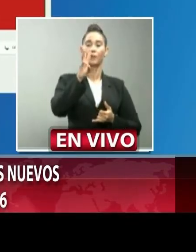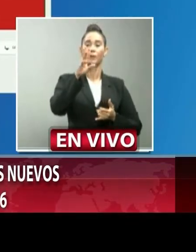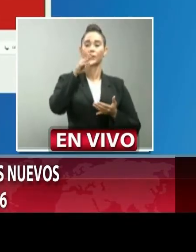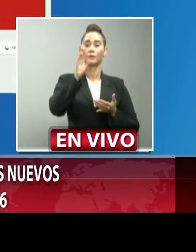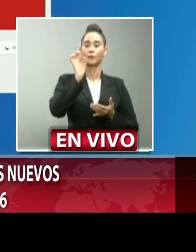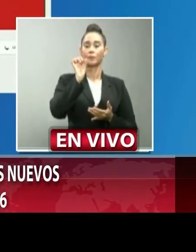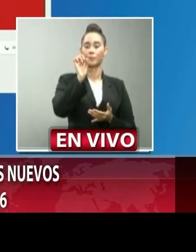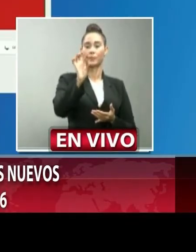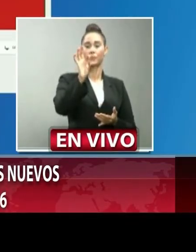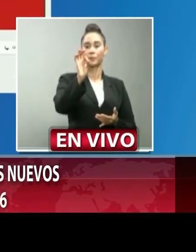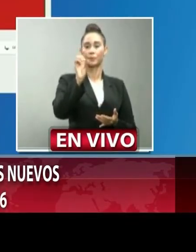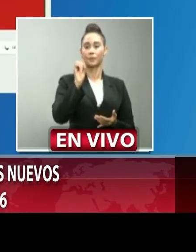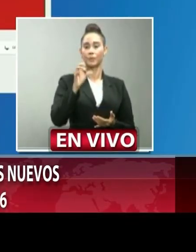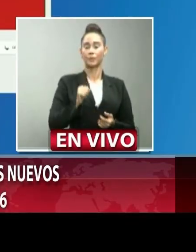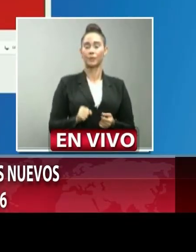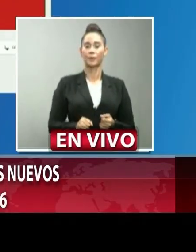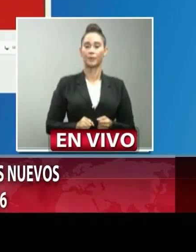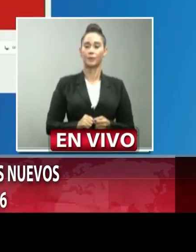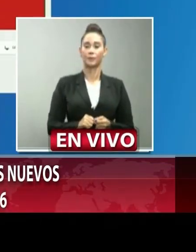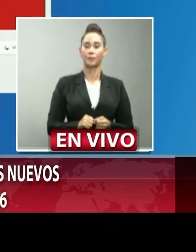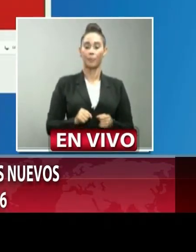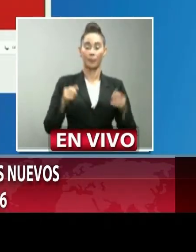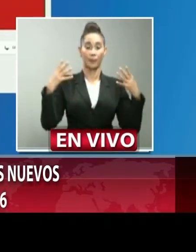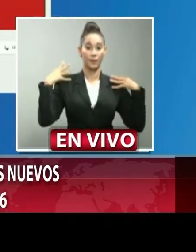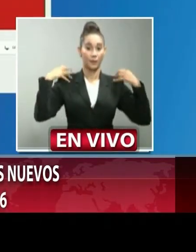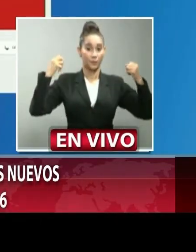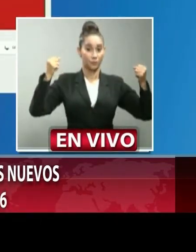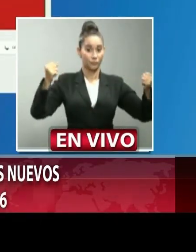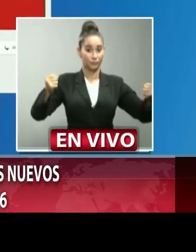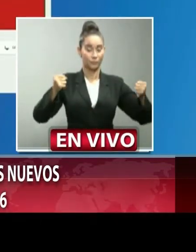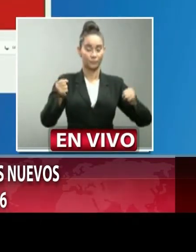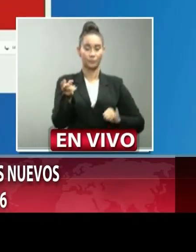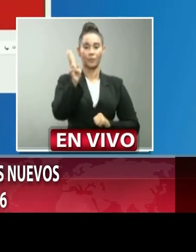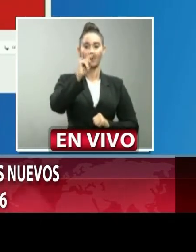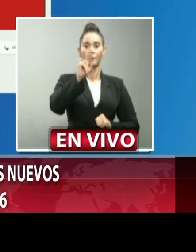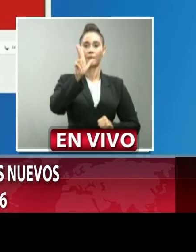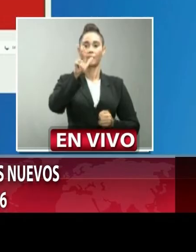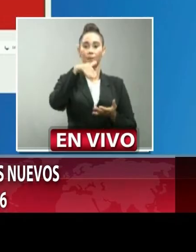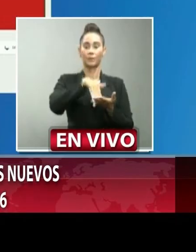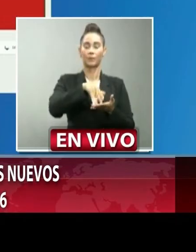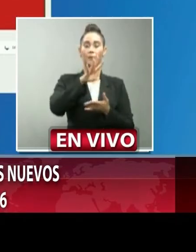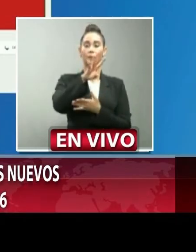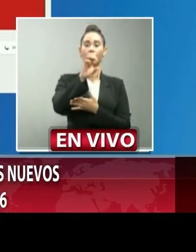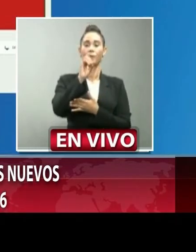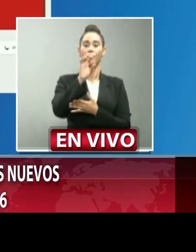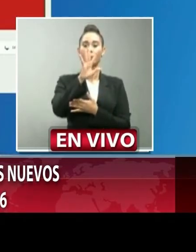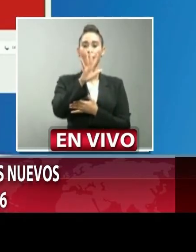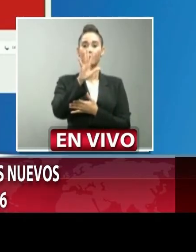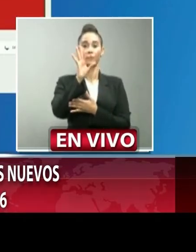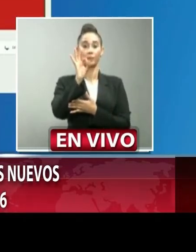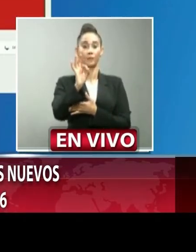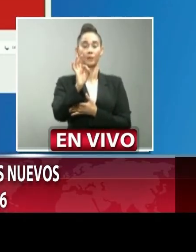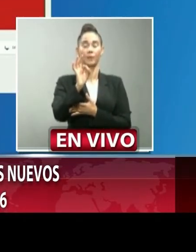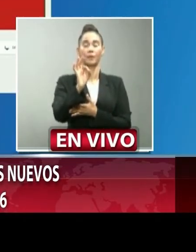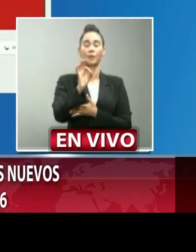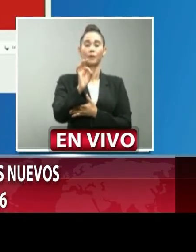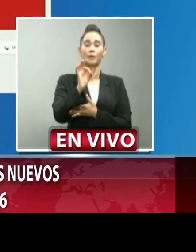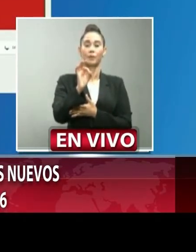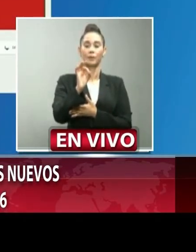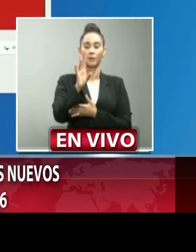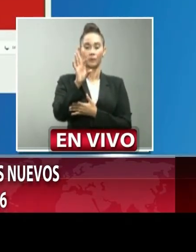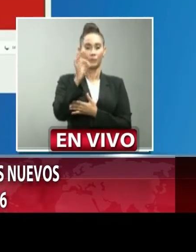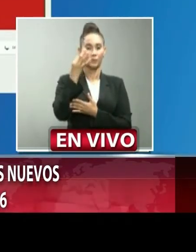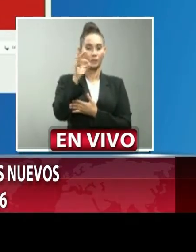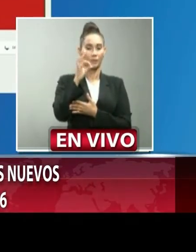.90 recuperados 23.459 con